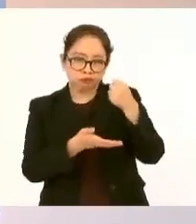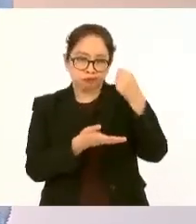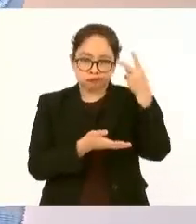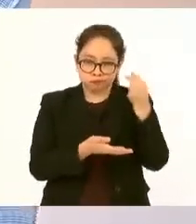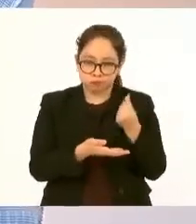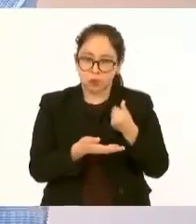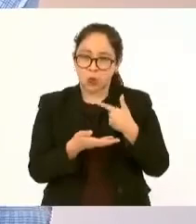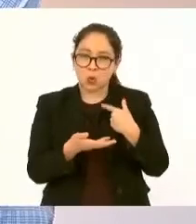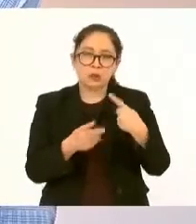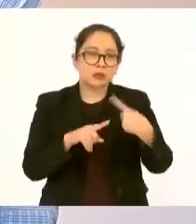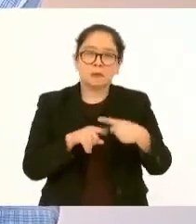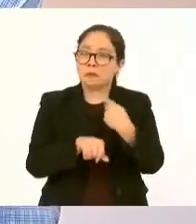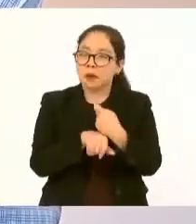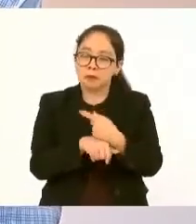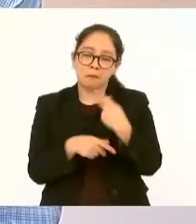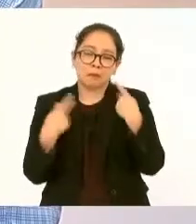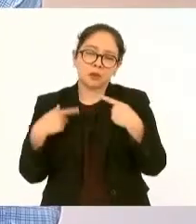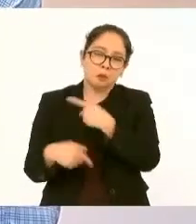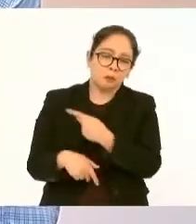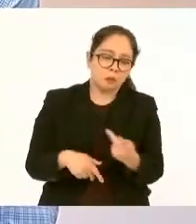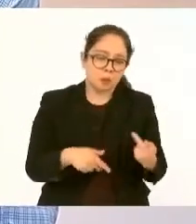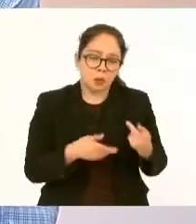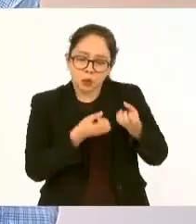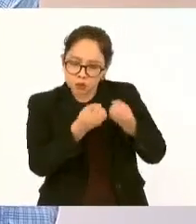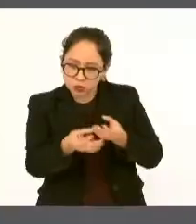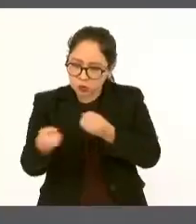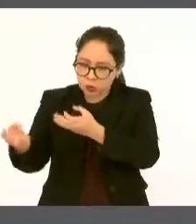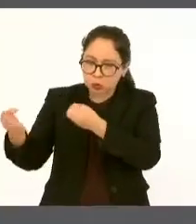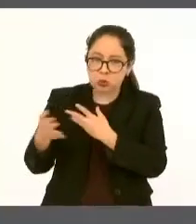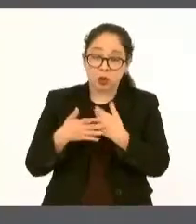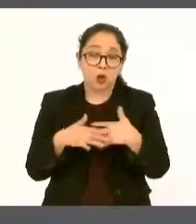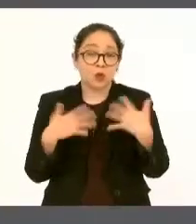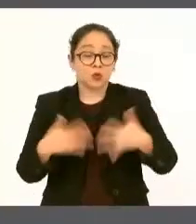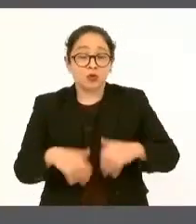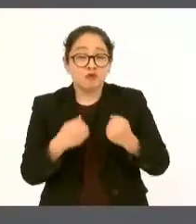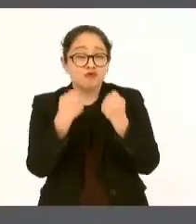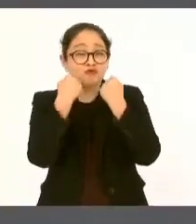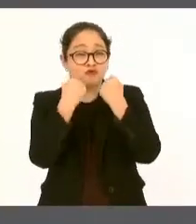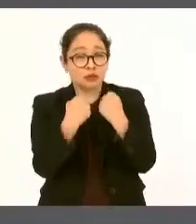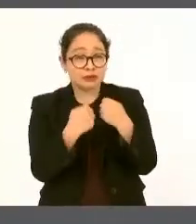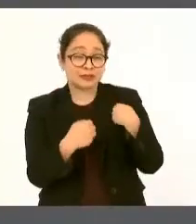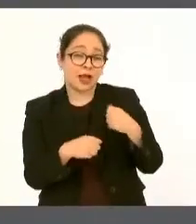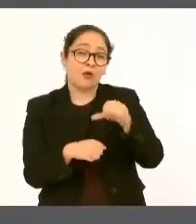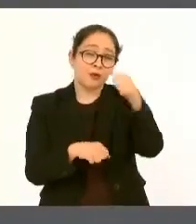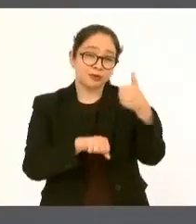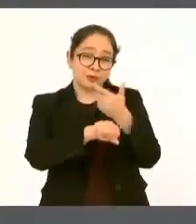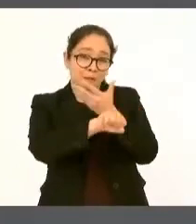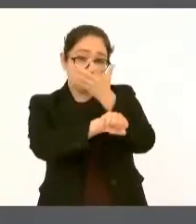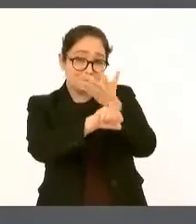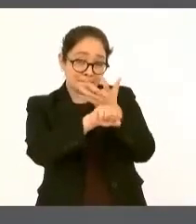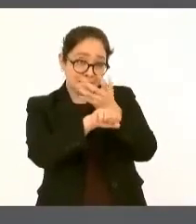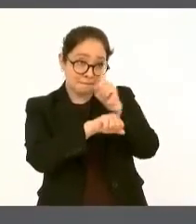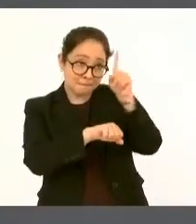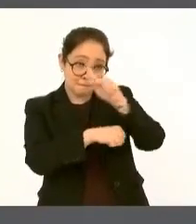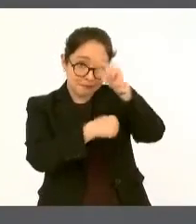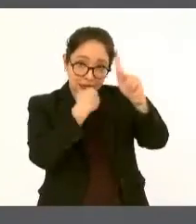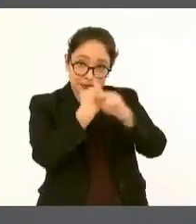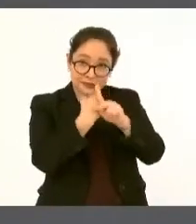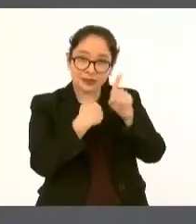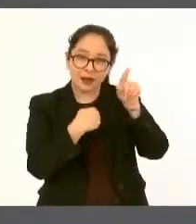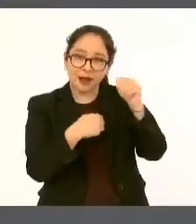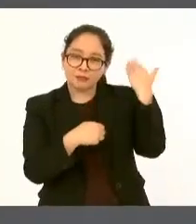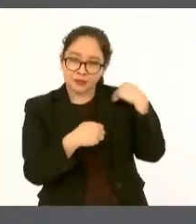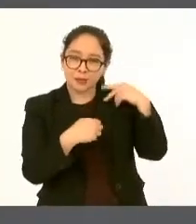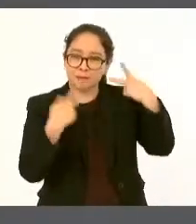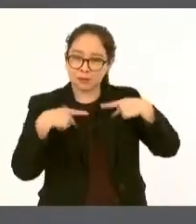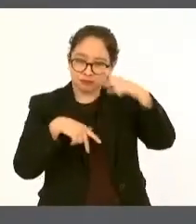afortunado, el que nuestros paisanos siguieran enviando remesas a sus familiares, los que